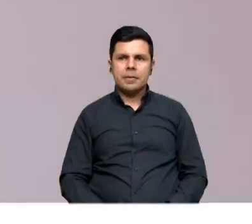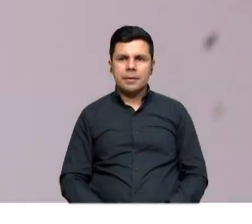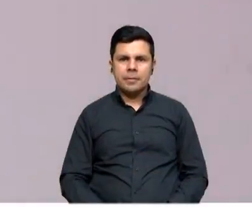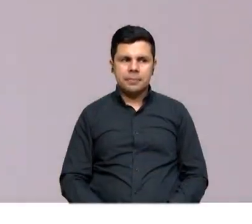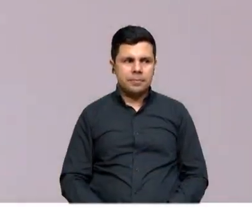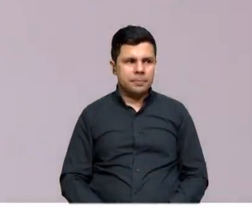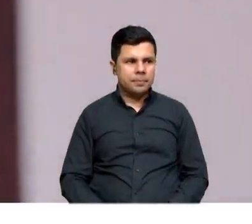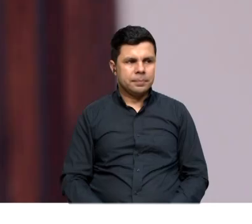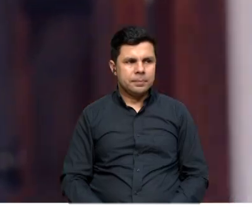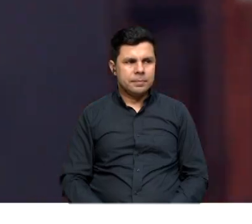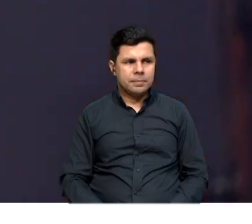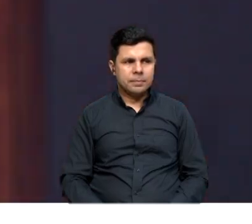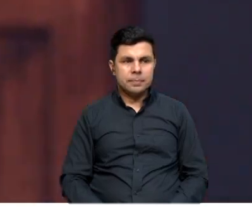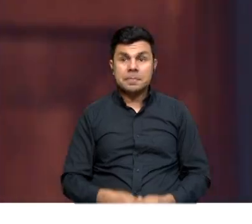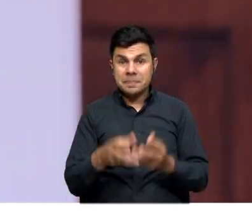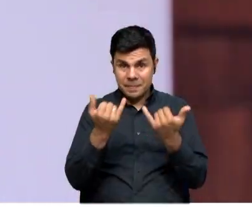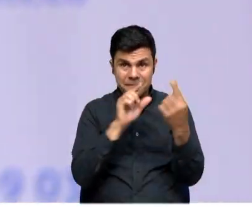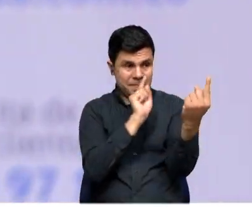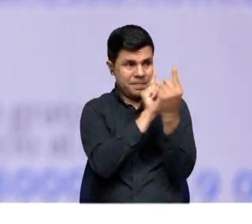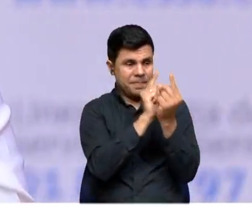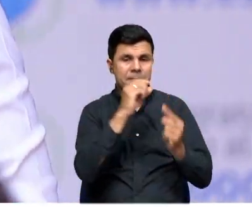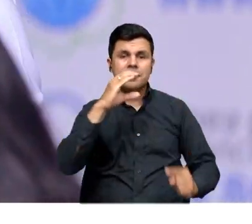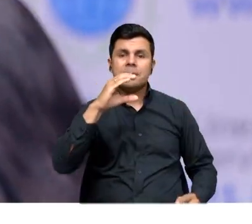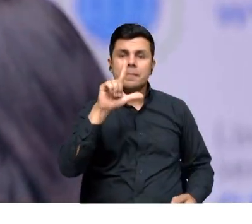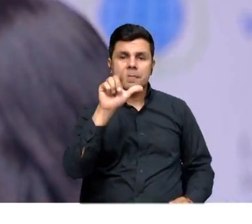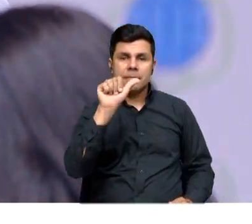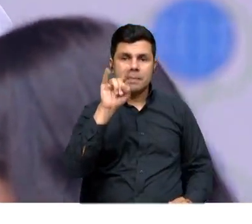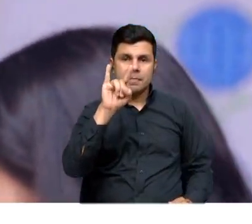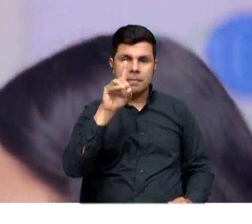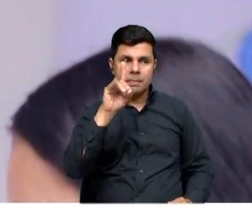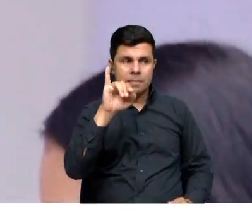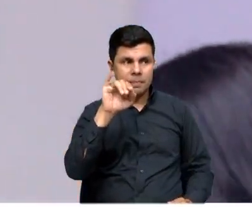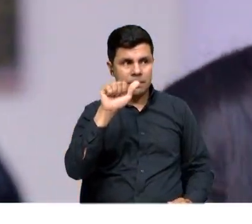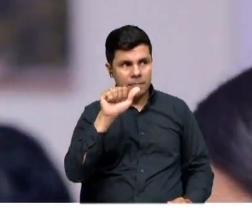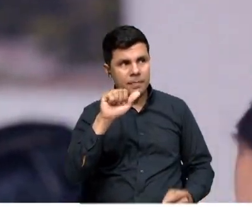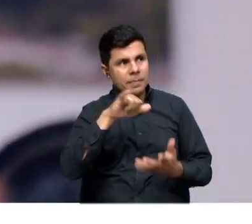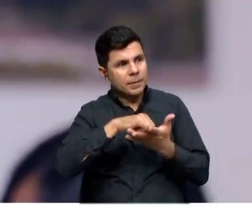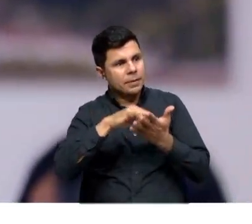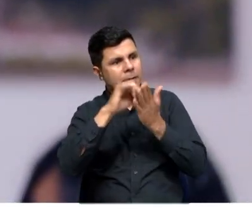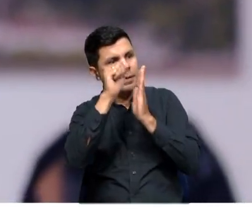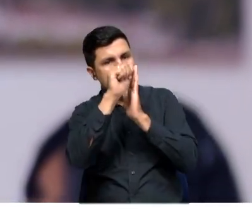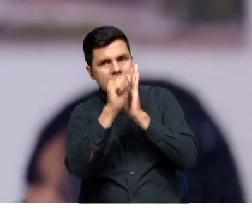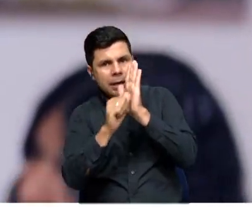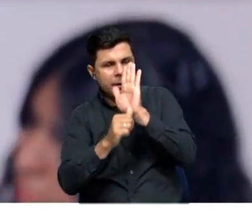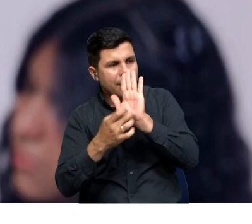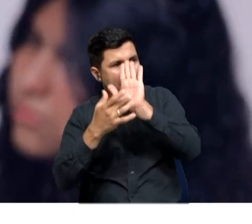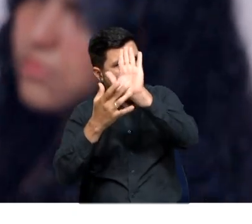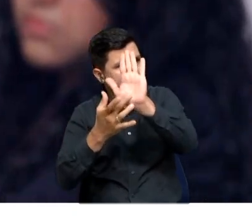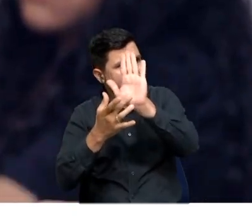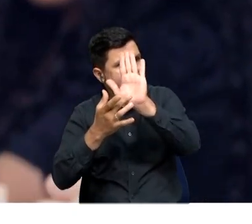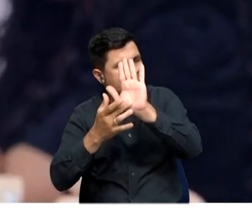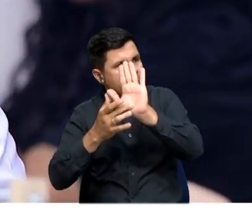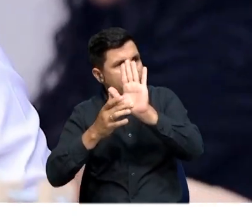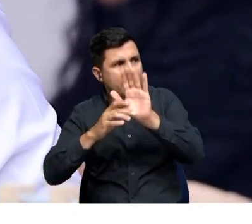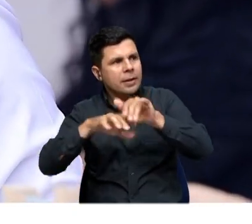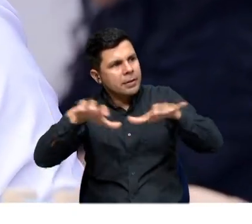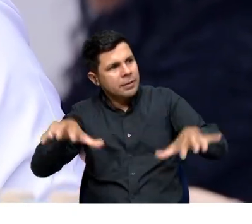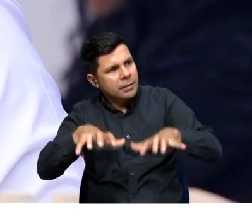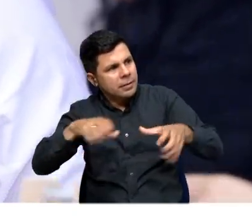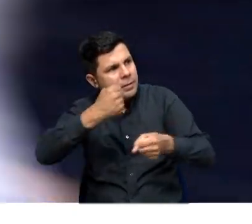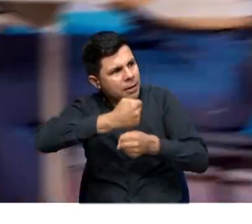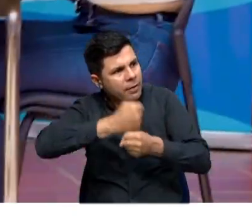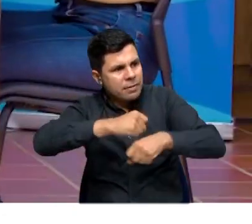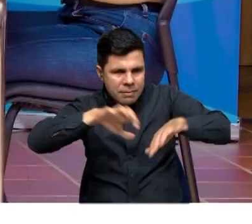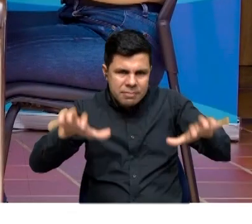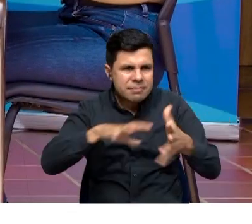Vamos a conversar con Claudia, una de las participantes en este taller. Hola Claudia, ¿cómo le ha parecido esto que está aprendiendo